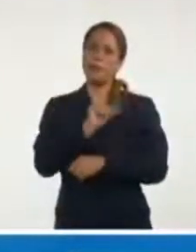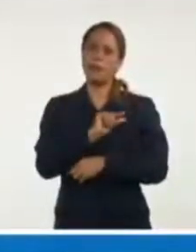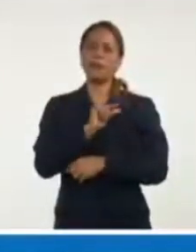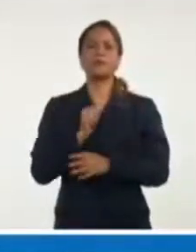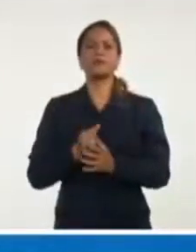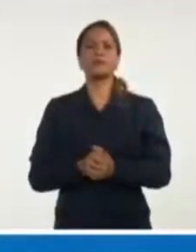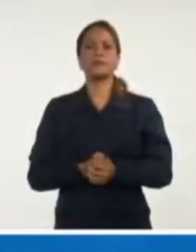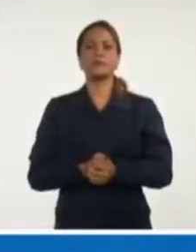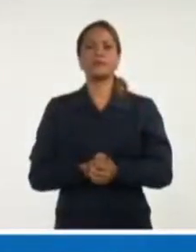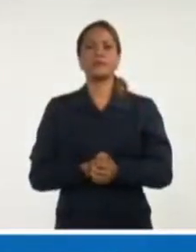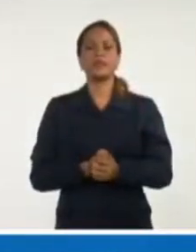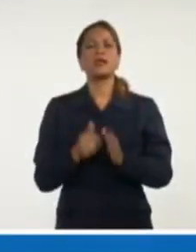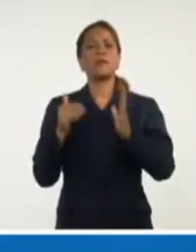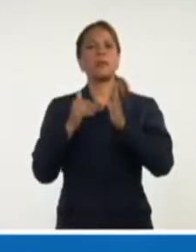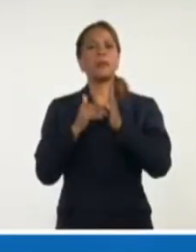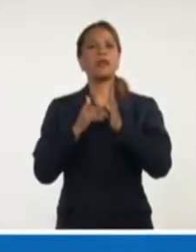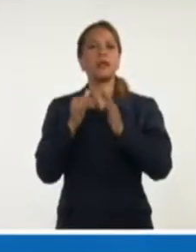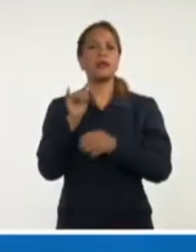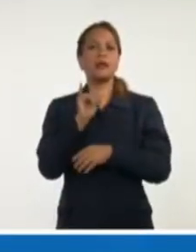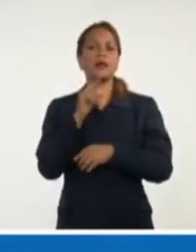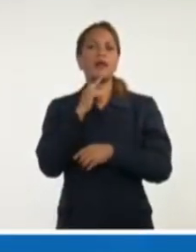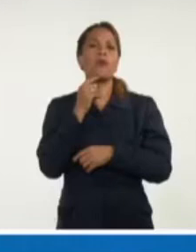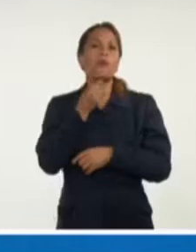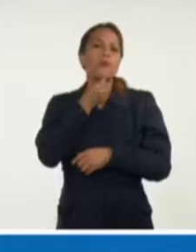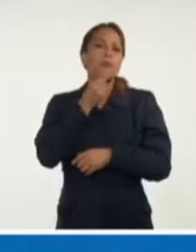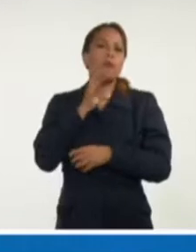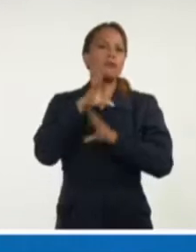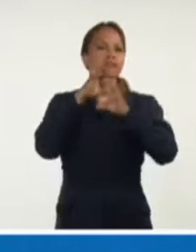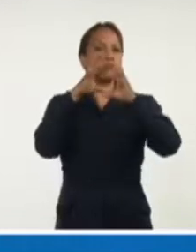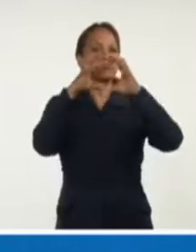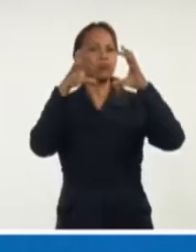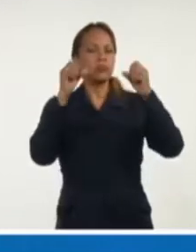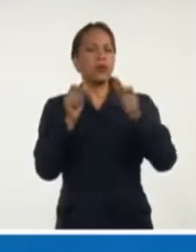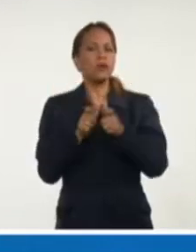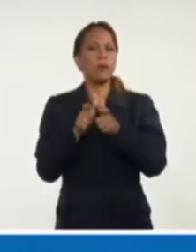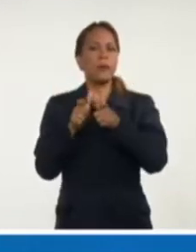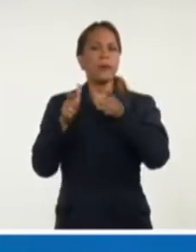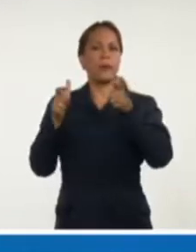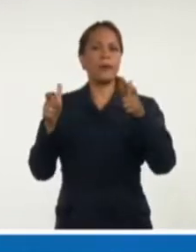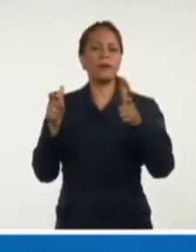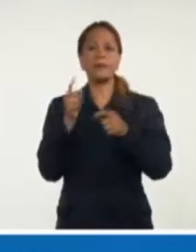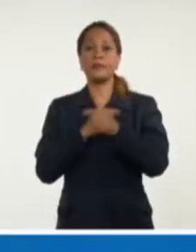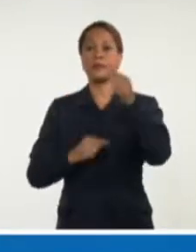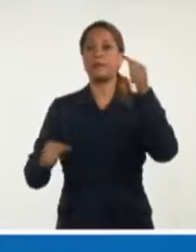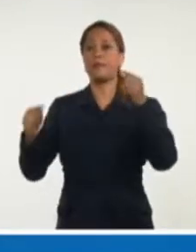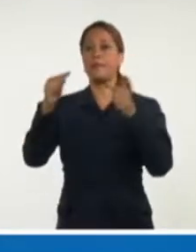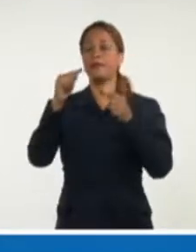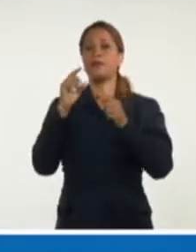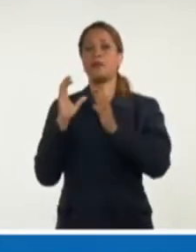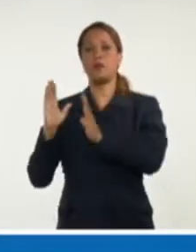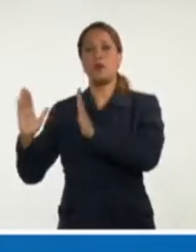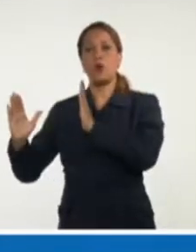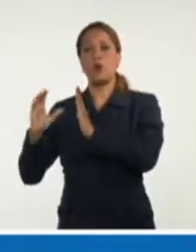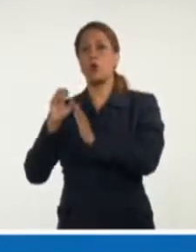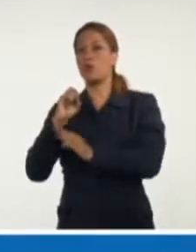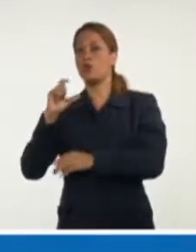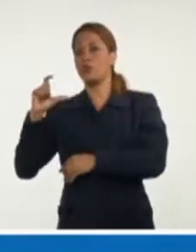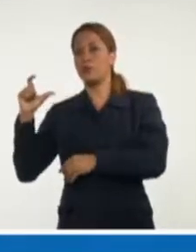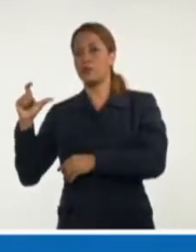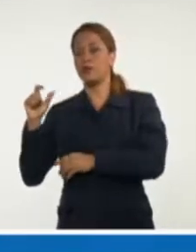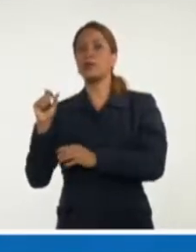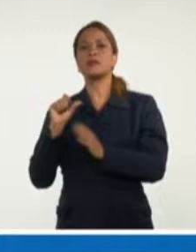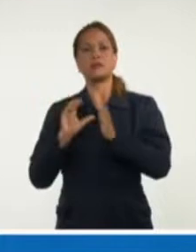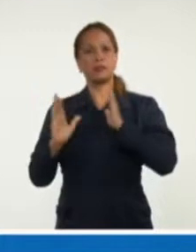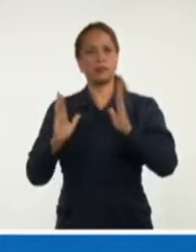primeras horas de la tarde cuando comenzará a incrementarse los nublados. principalmente en la región occidental y localidades del interior y sur